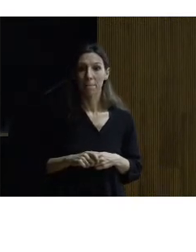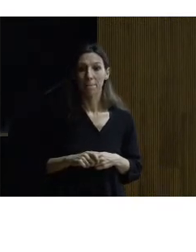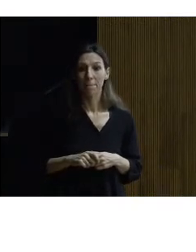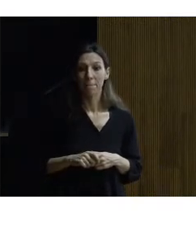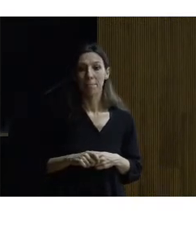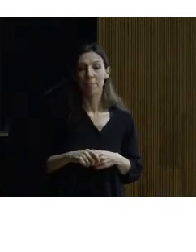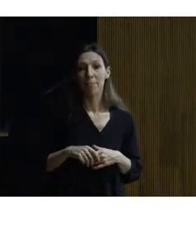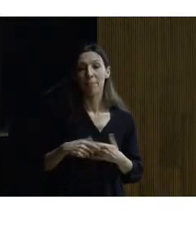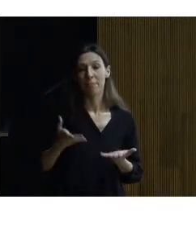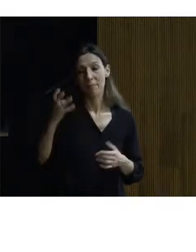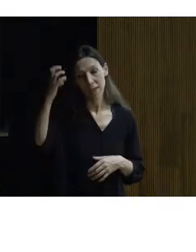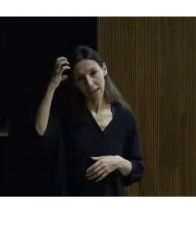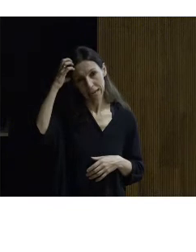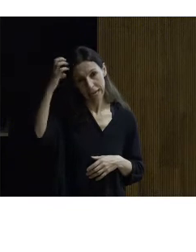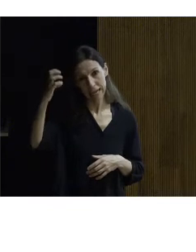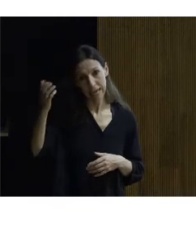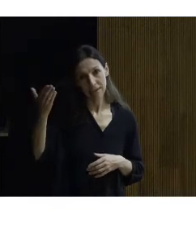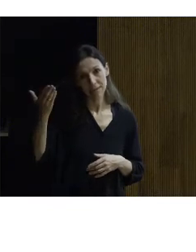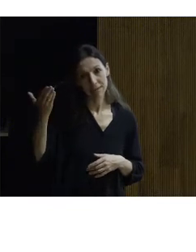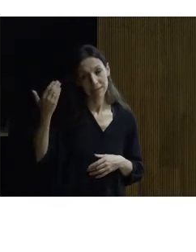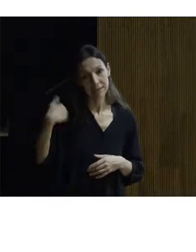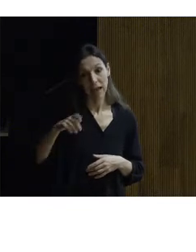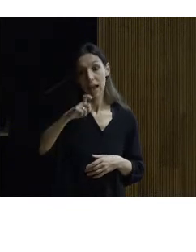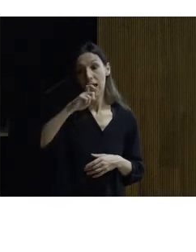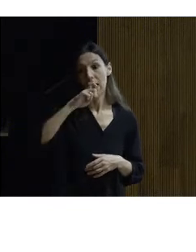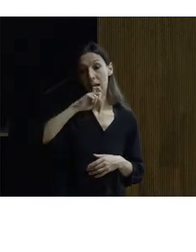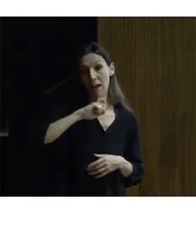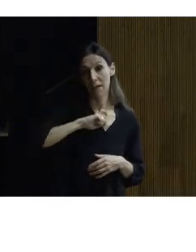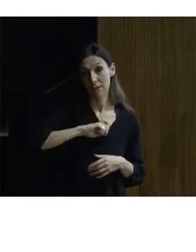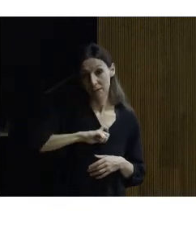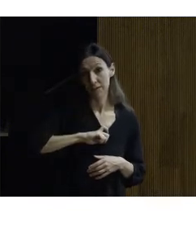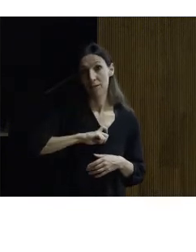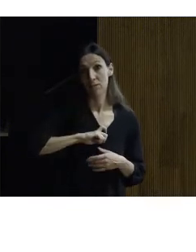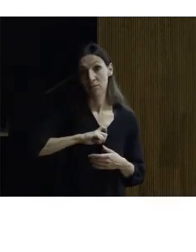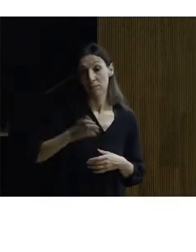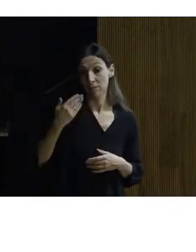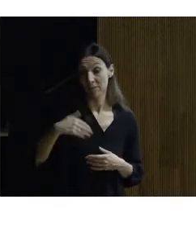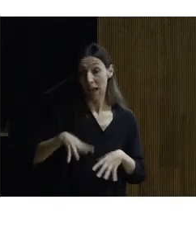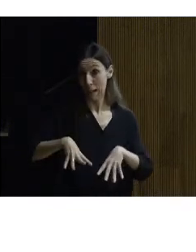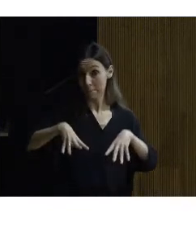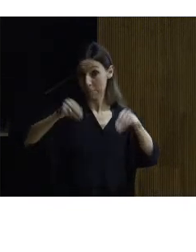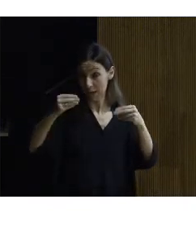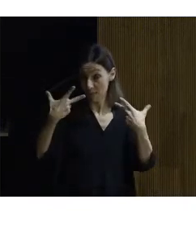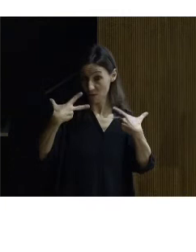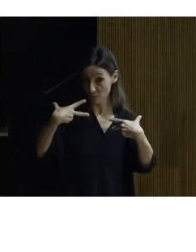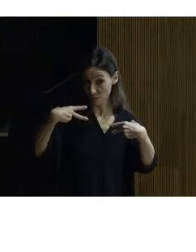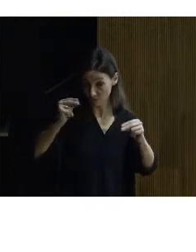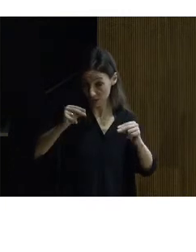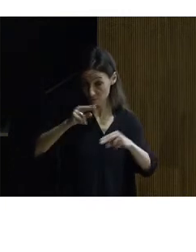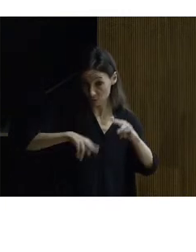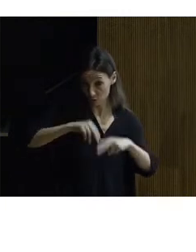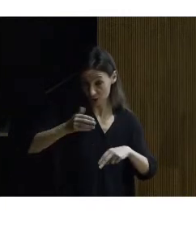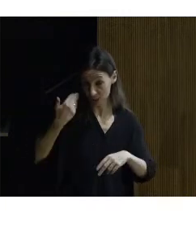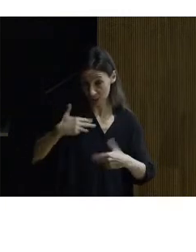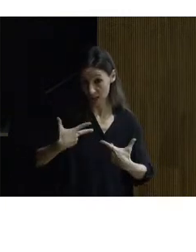Carlos V cuando ya le advirtieron le avisaron de que estaba realmente terminado el palacete el palacete adosado pues